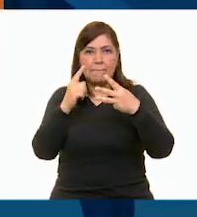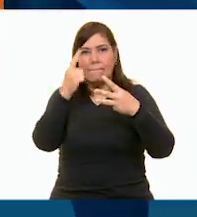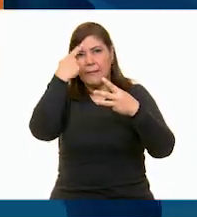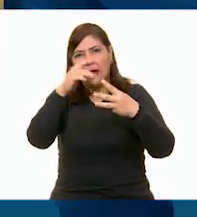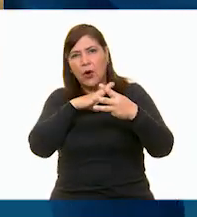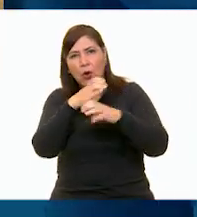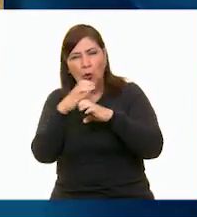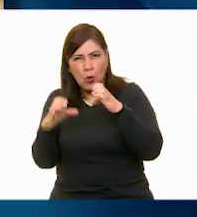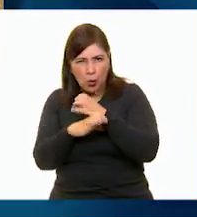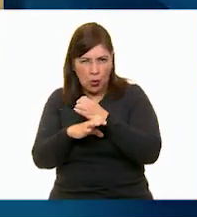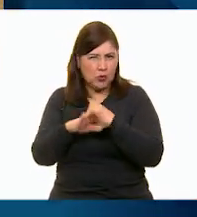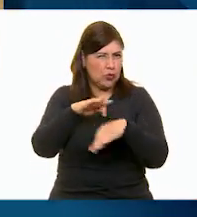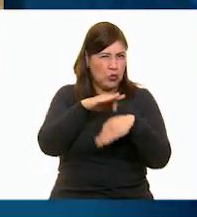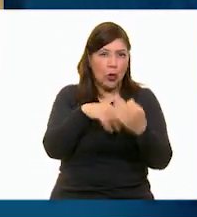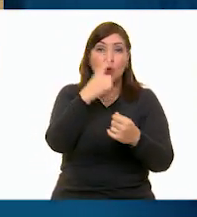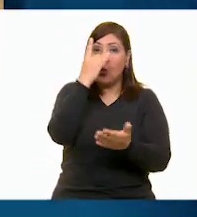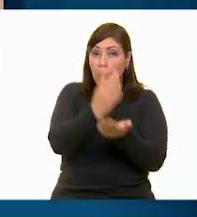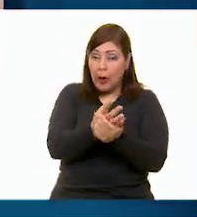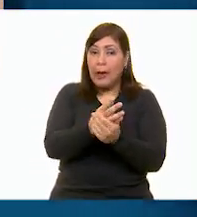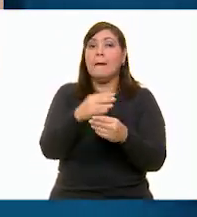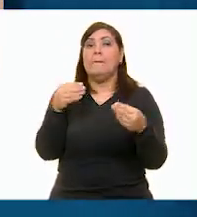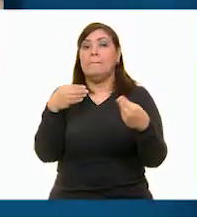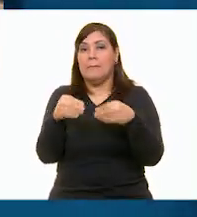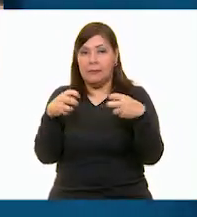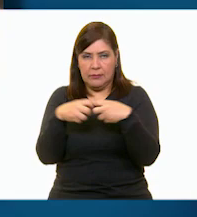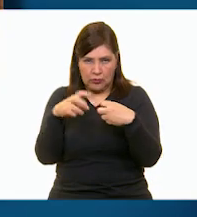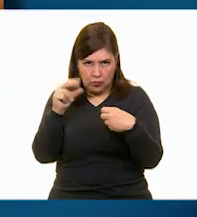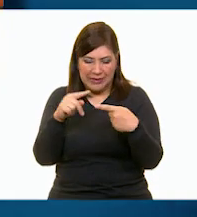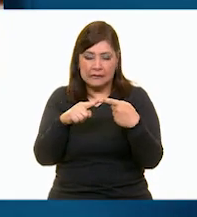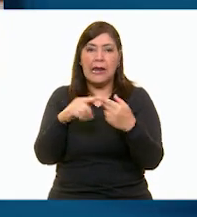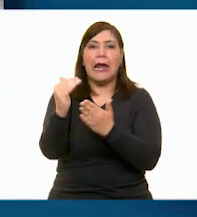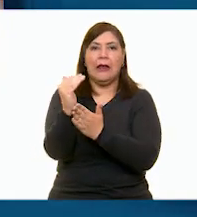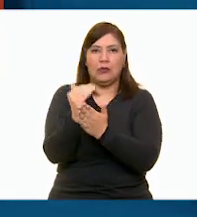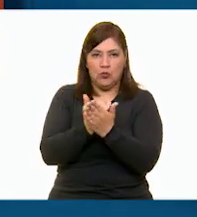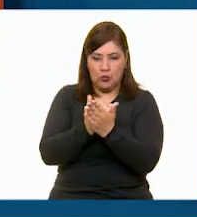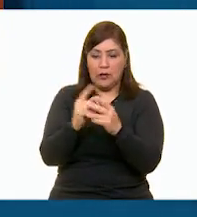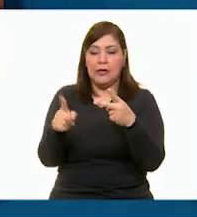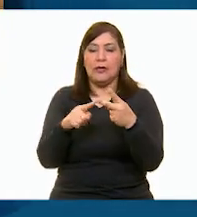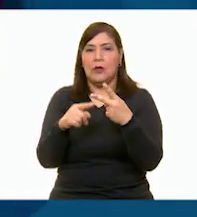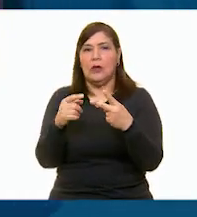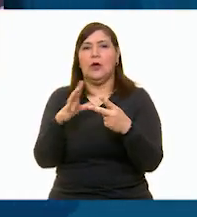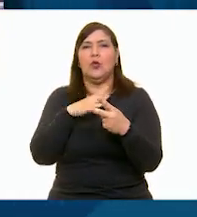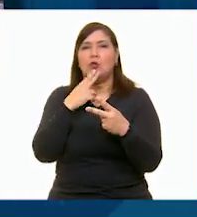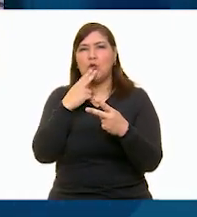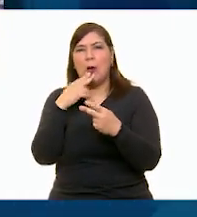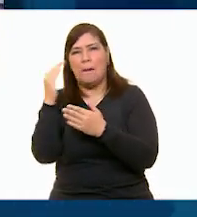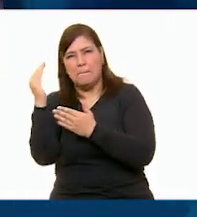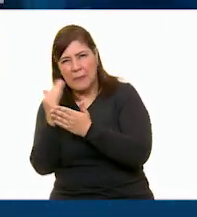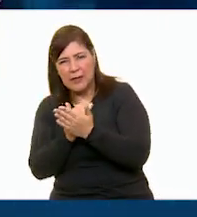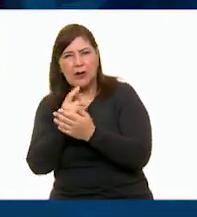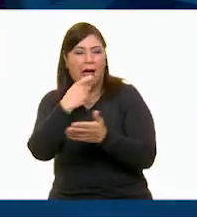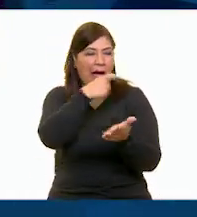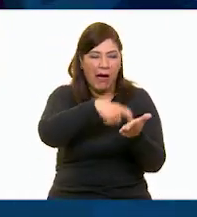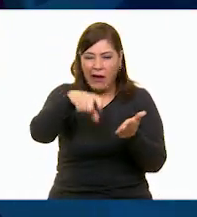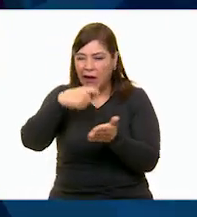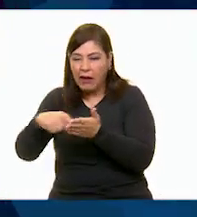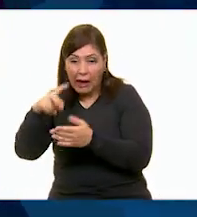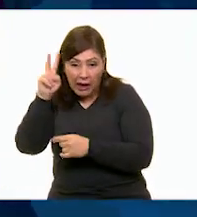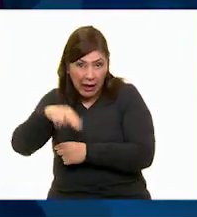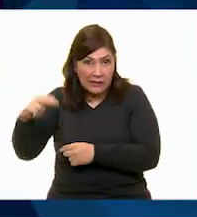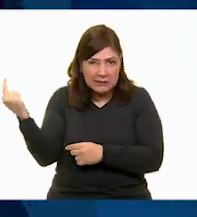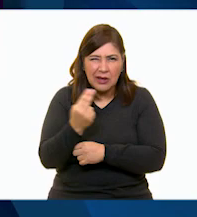productos, no solo a los de plástico. Reduce. Consume menos y no compres nada que no te sea